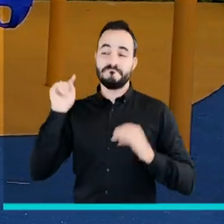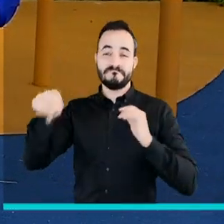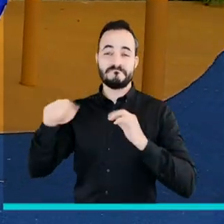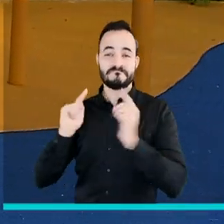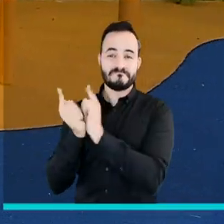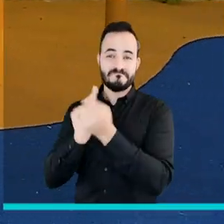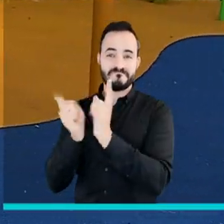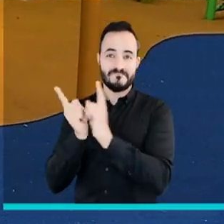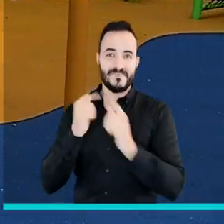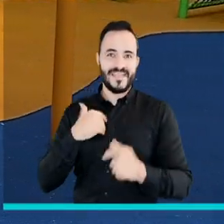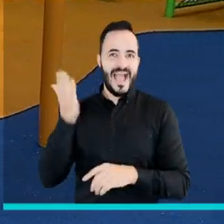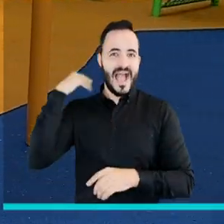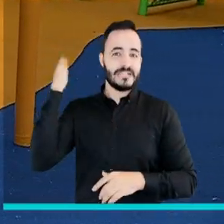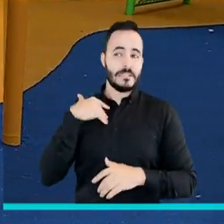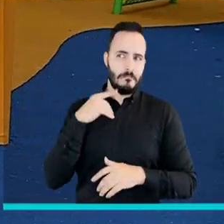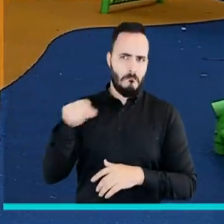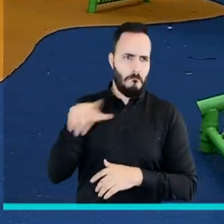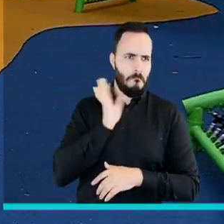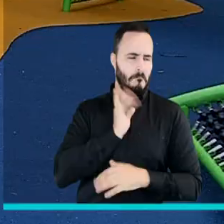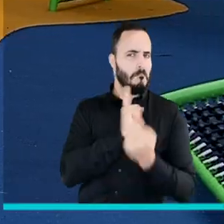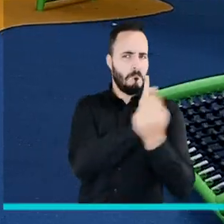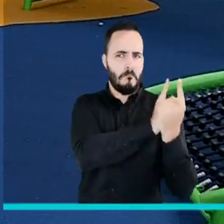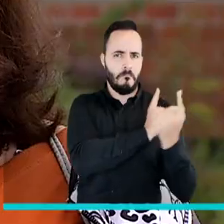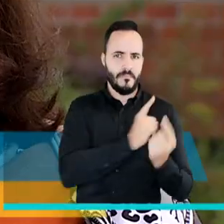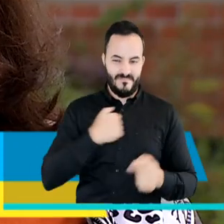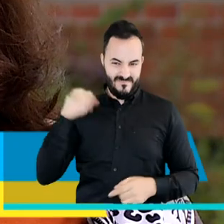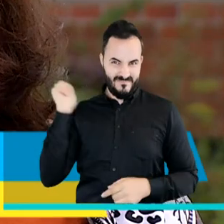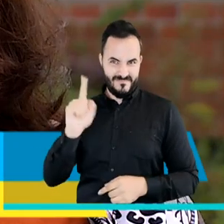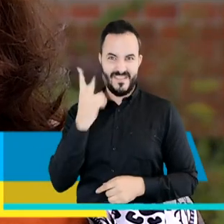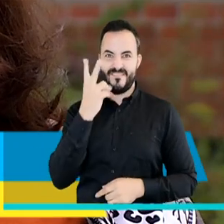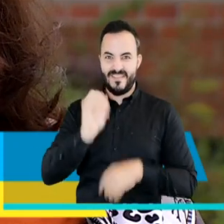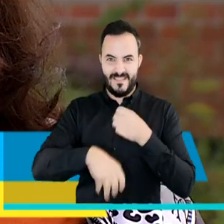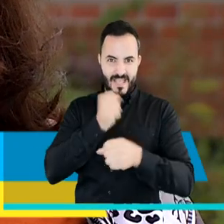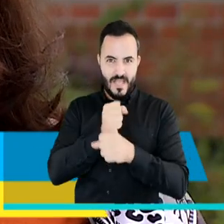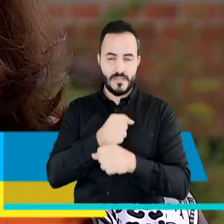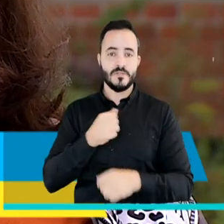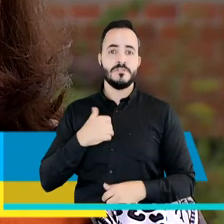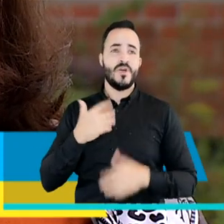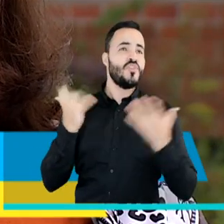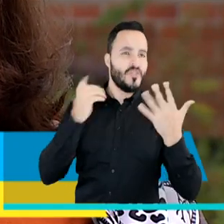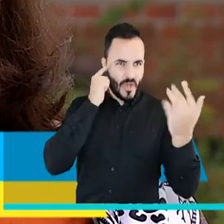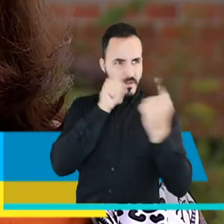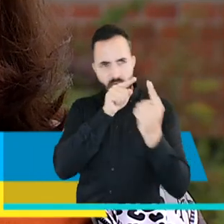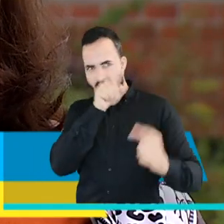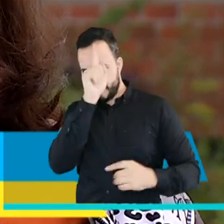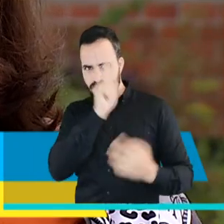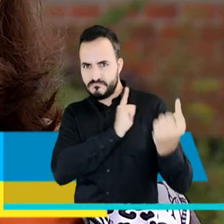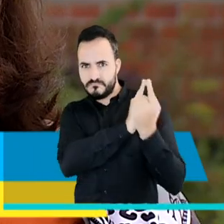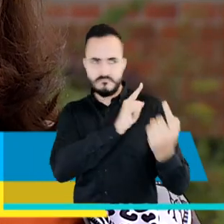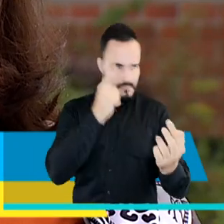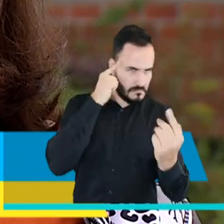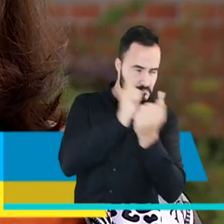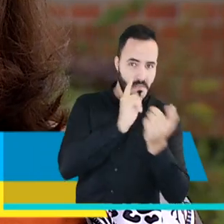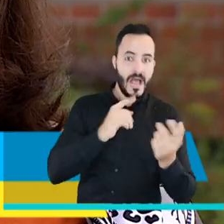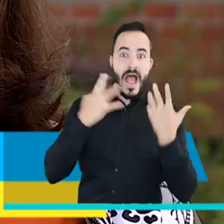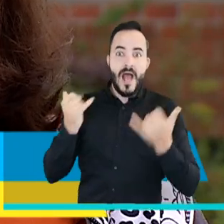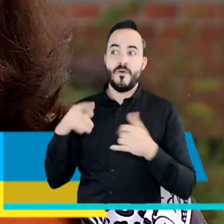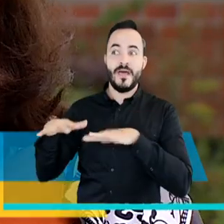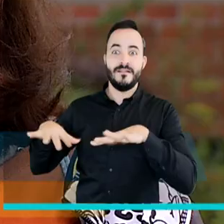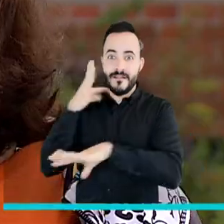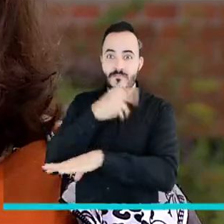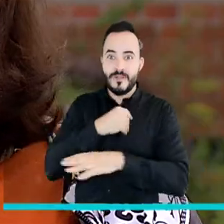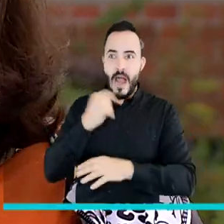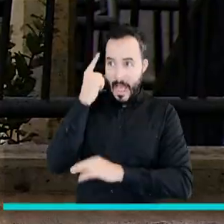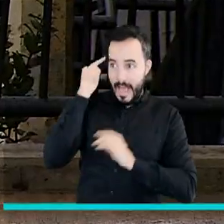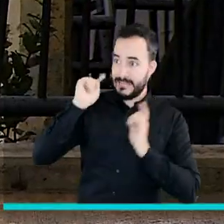encuentro. Pues, normalmente, yo vivo aquí hace más de 20 años y no hay un espacio para que es de